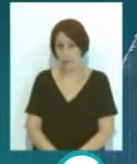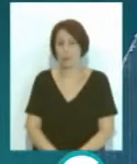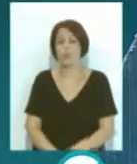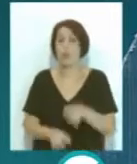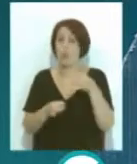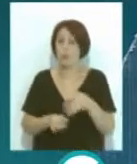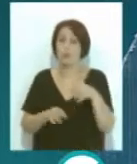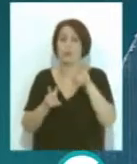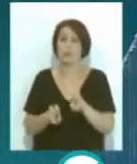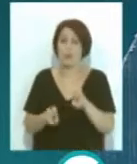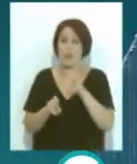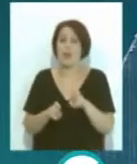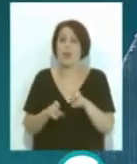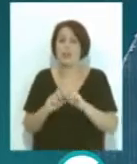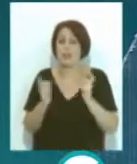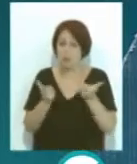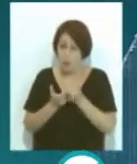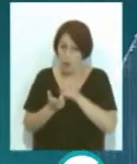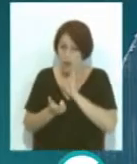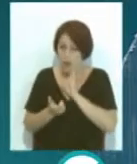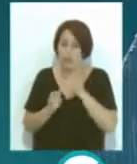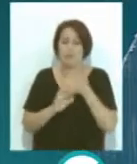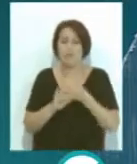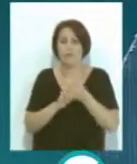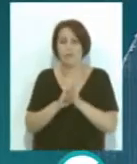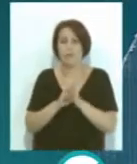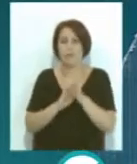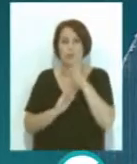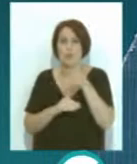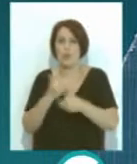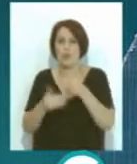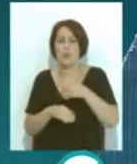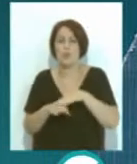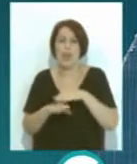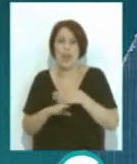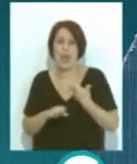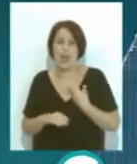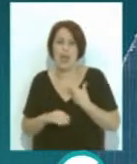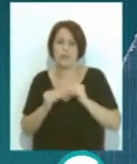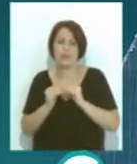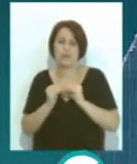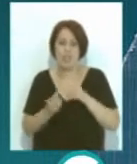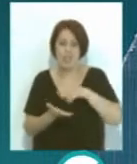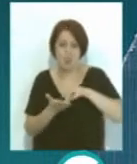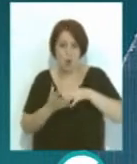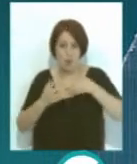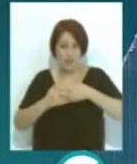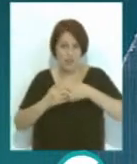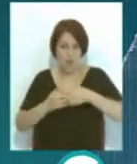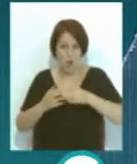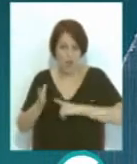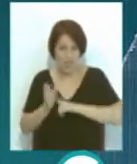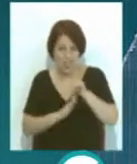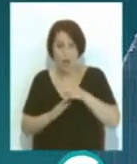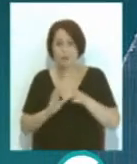Precisamente sobre este sector seguimos hablándoles porque el proceso para la puesta en marcha definitiva del Centro de Fabricación Avanzada